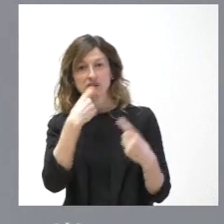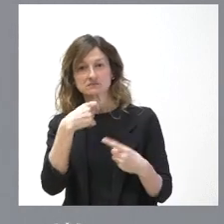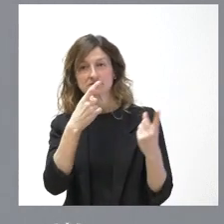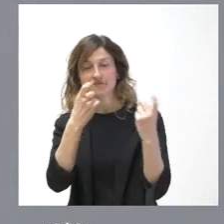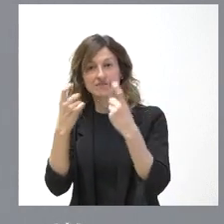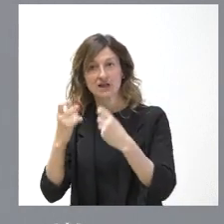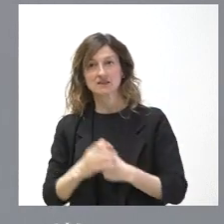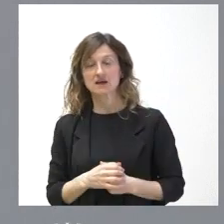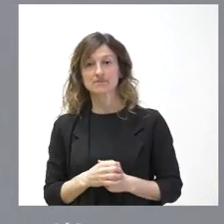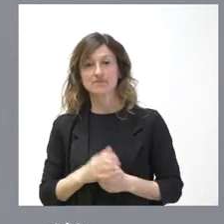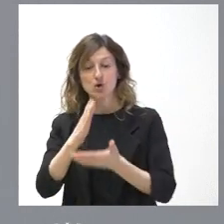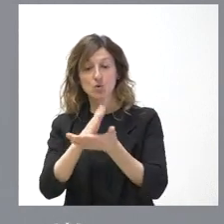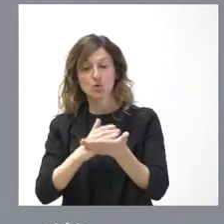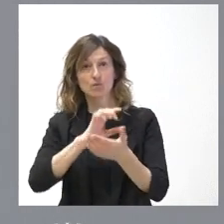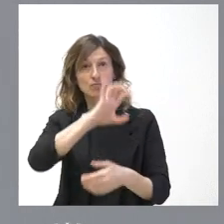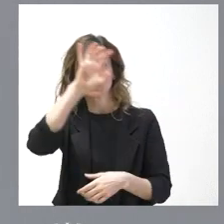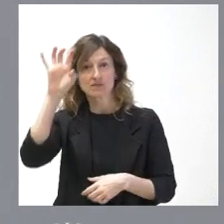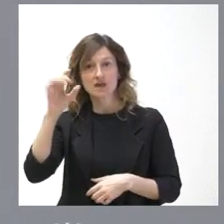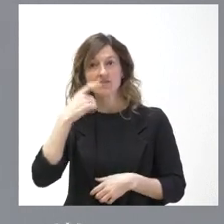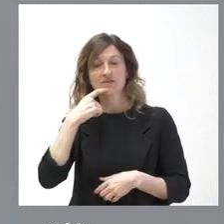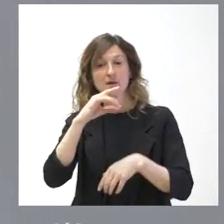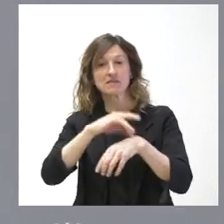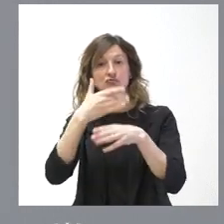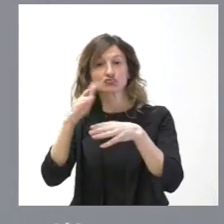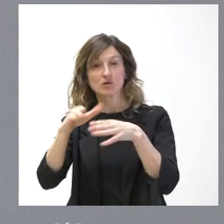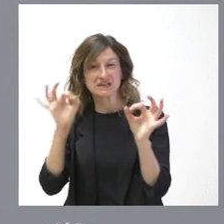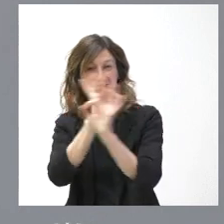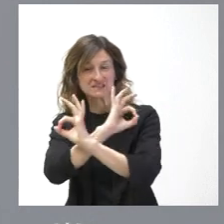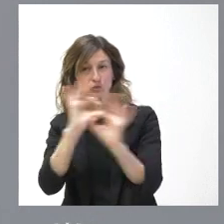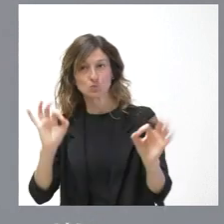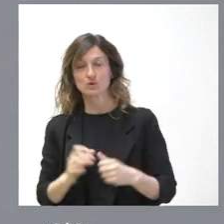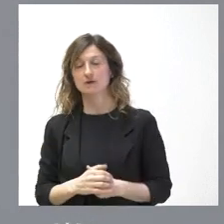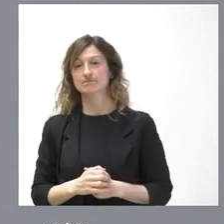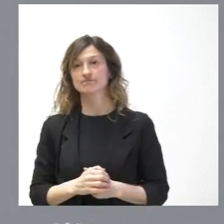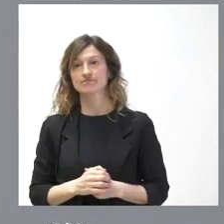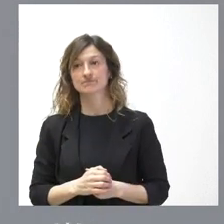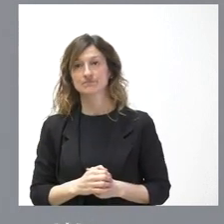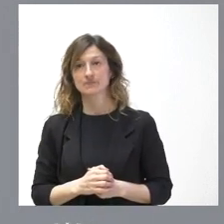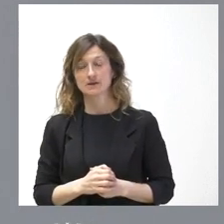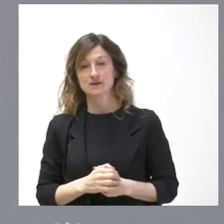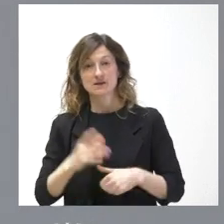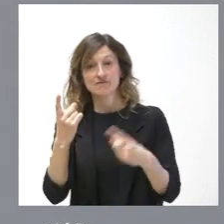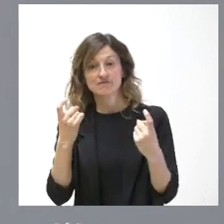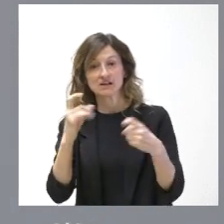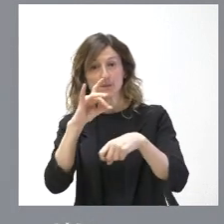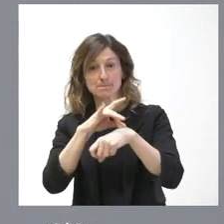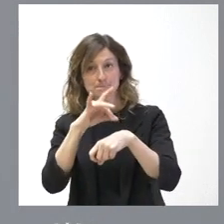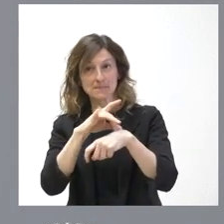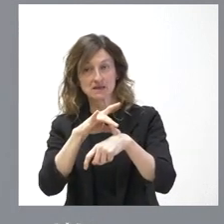habrán visto ninguna comunidad o tema de España que digan que ahí sobran médicos. En todas faltan médicos y esta falta de médicos es más